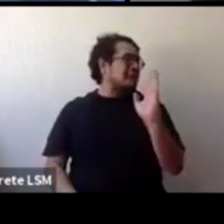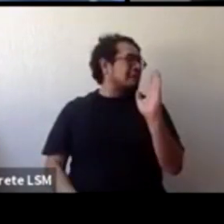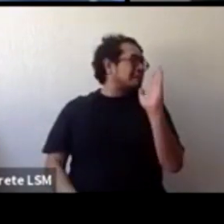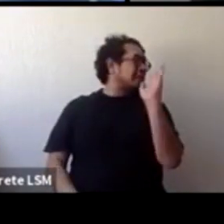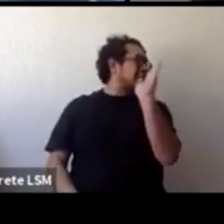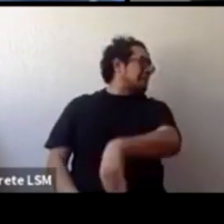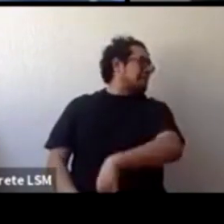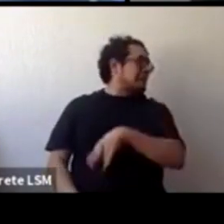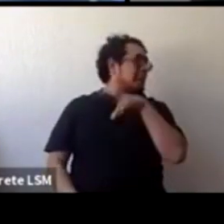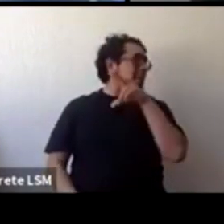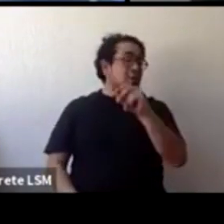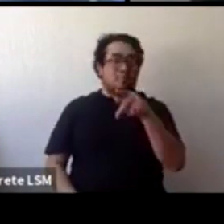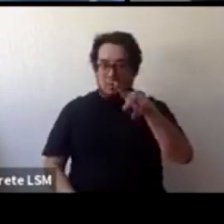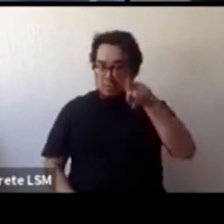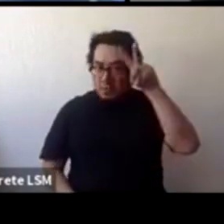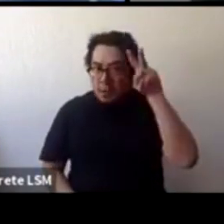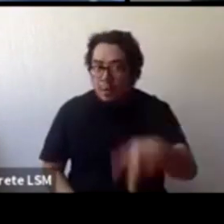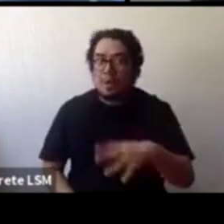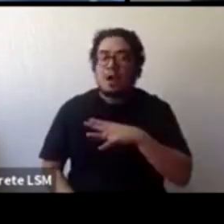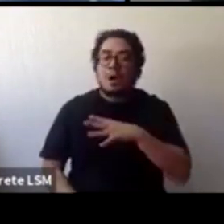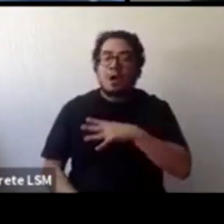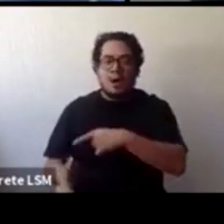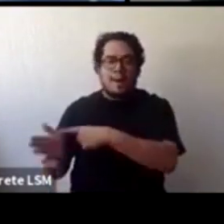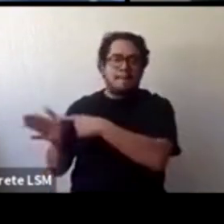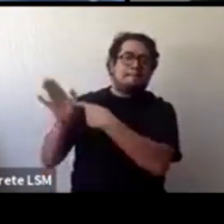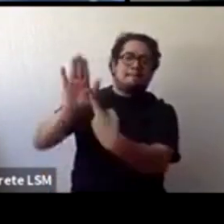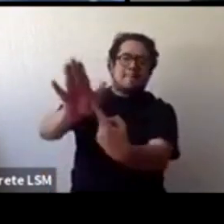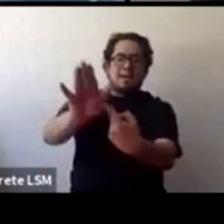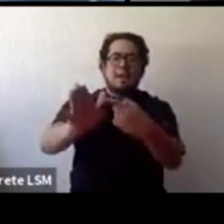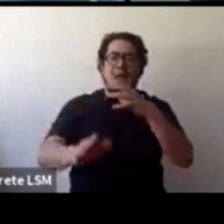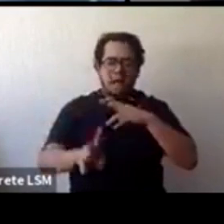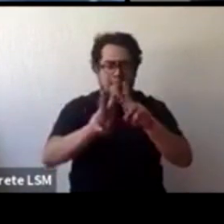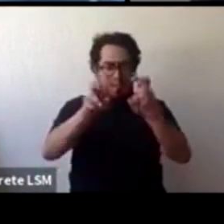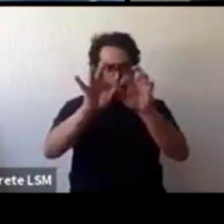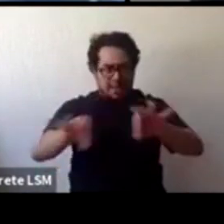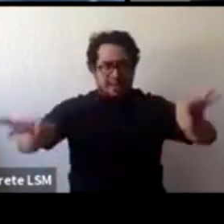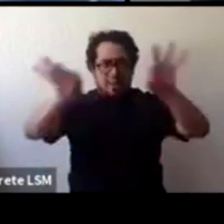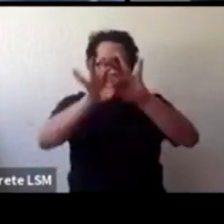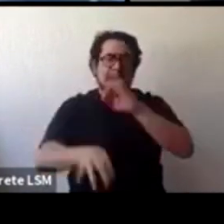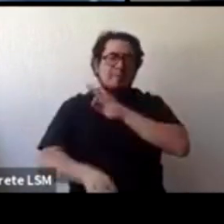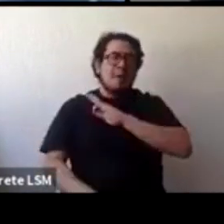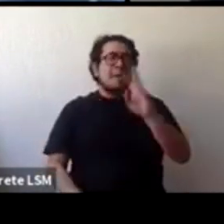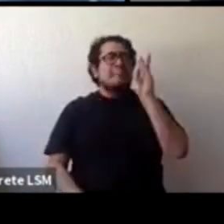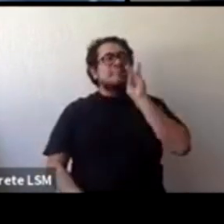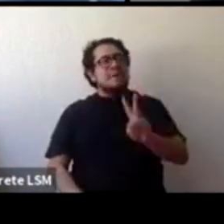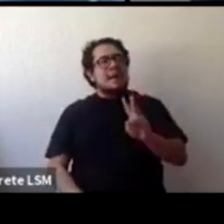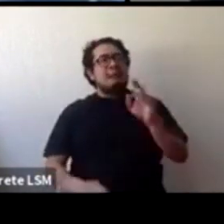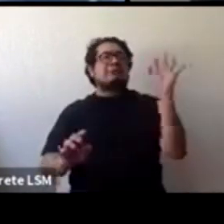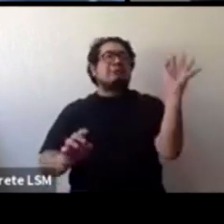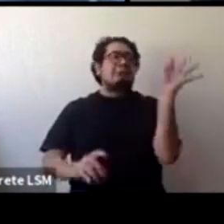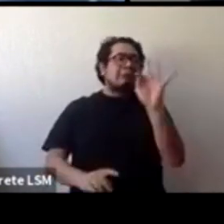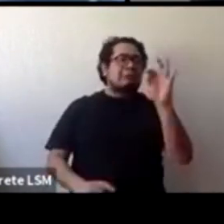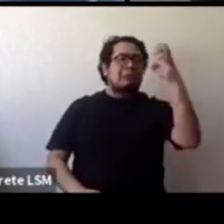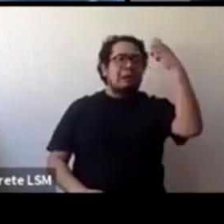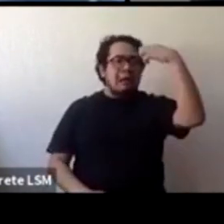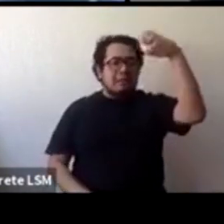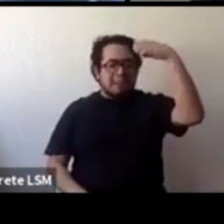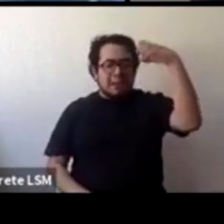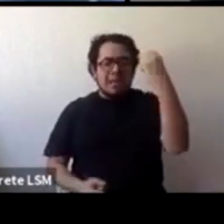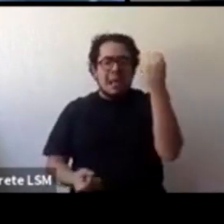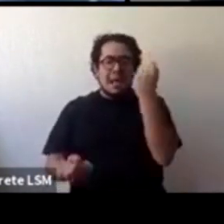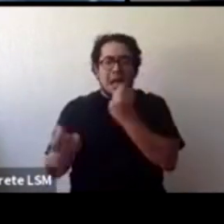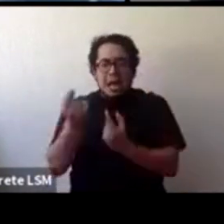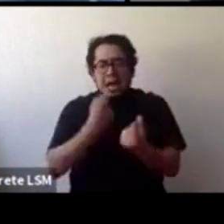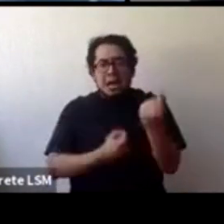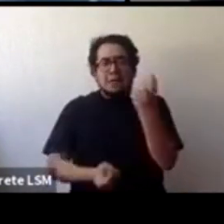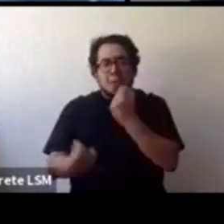Entonces, yo te diría que nos hace falta aquí mucho más trabajo y que sí podríamos ver algunas experiencias. Yo también coincido con Daniela en que